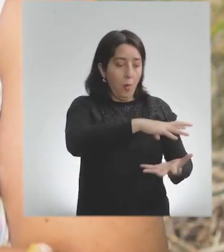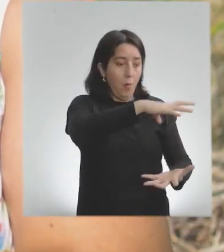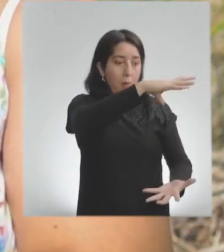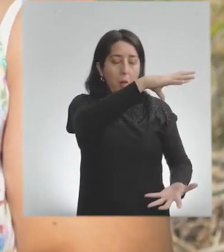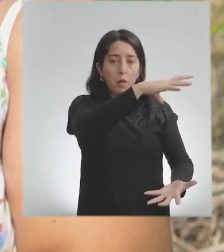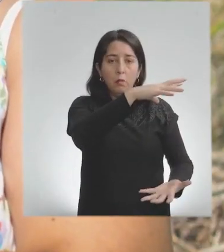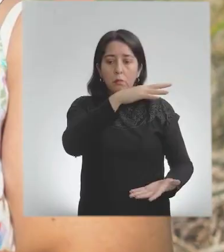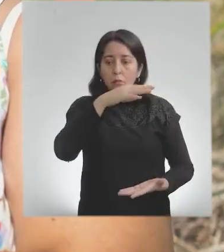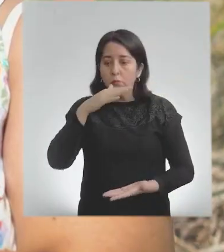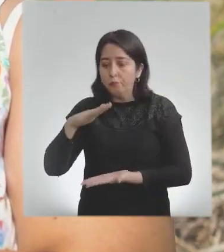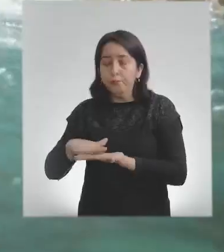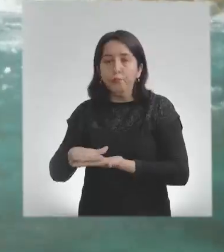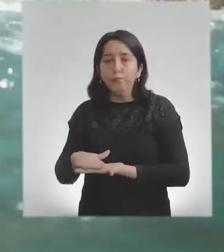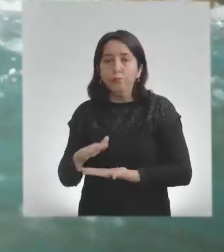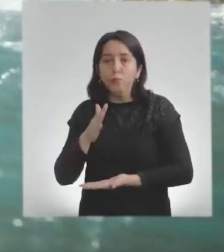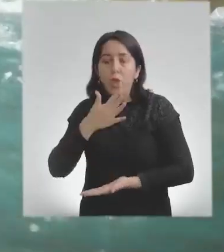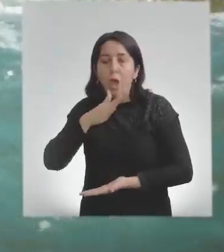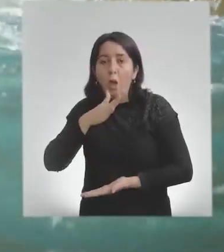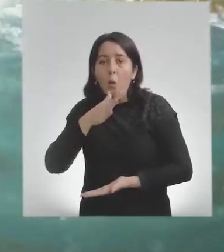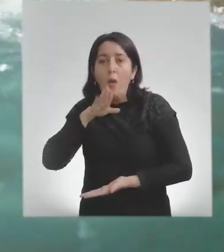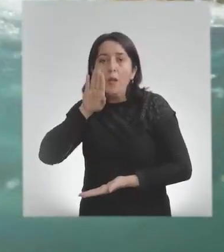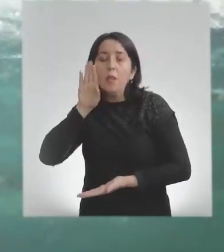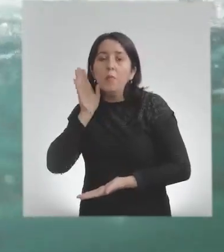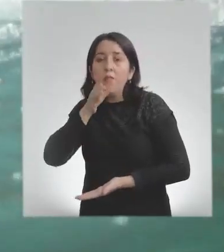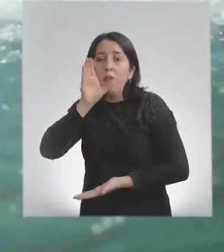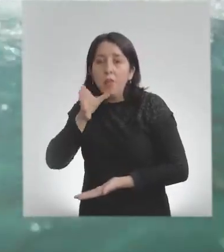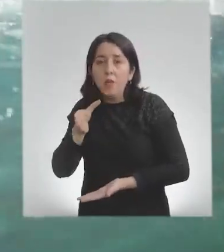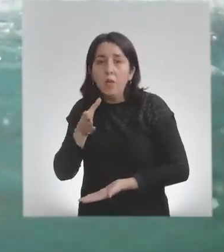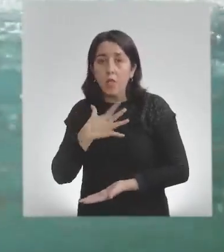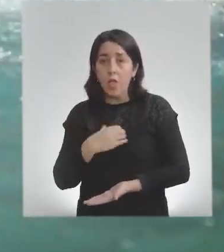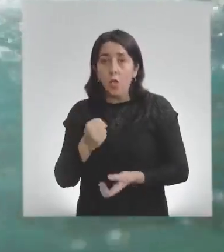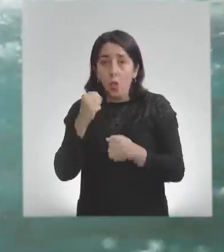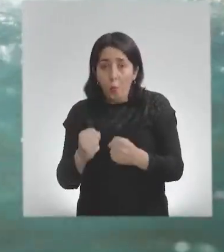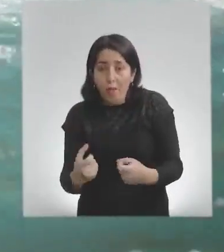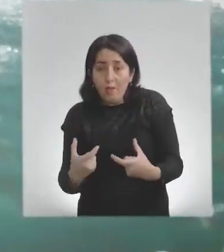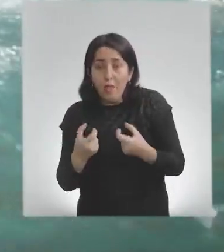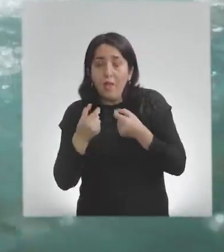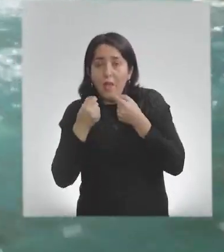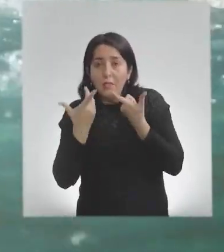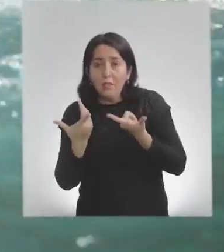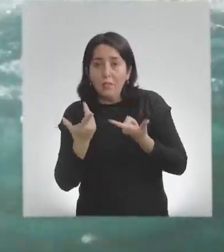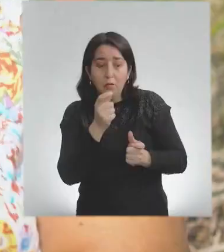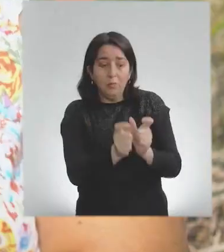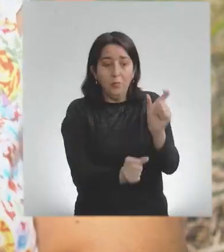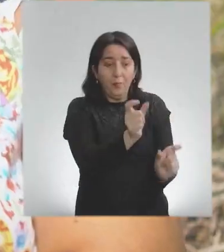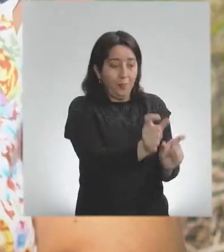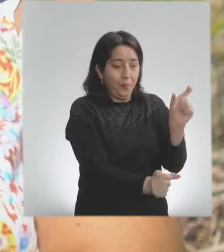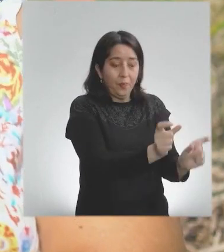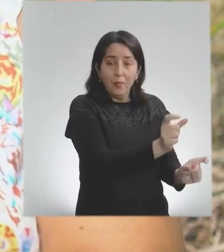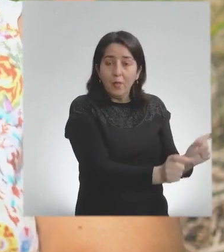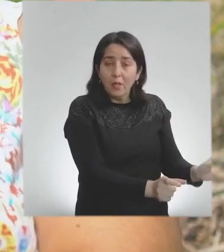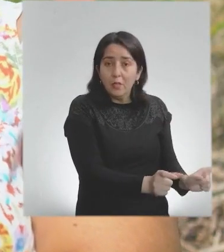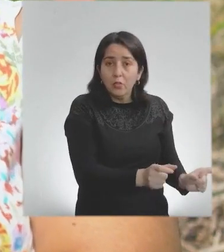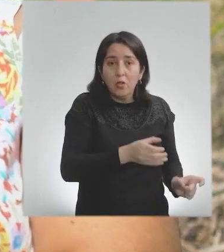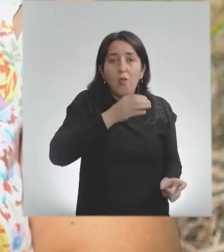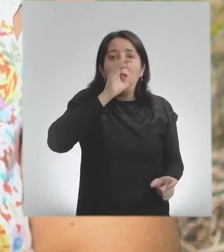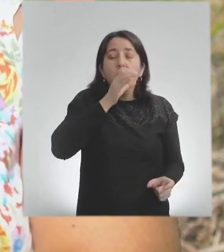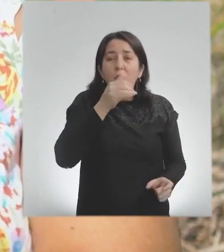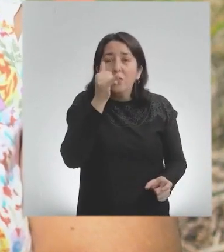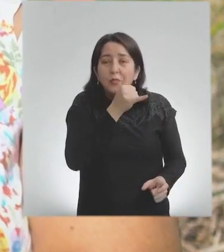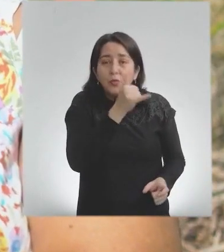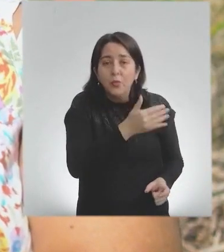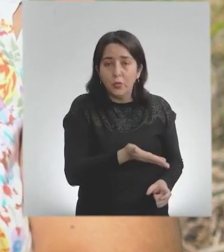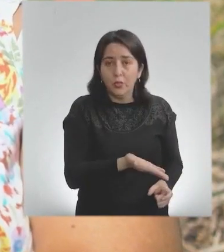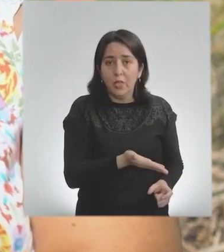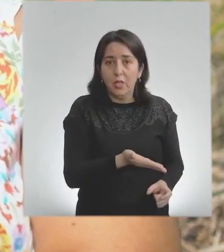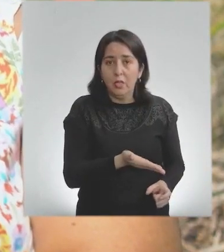oro si no tienes agua limpia para beber? Si tus hijos están en riesgo de cáncer, si tu población está